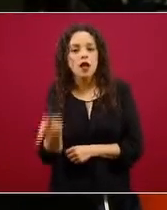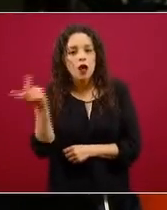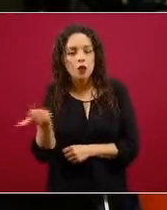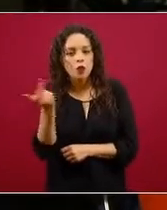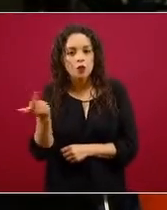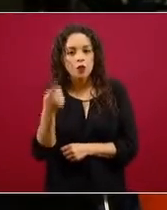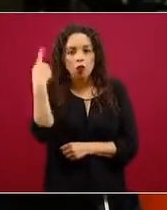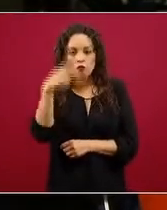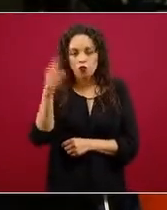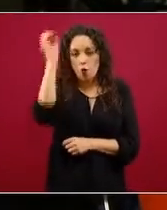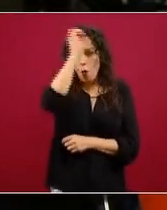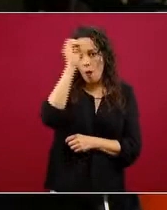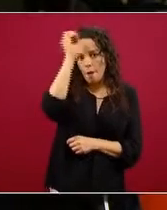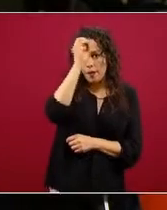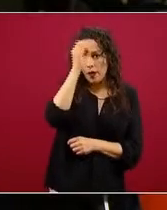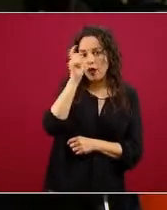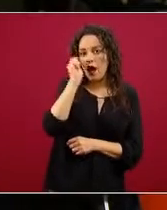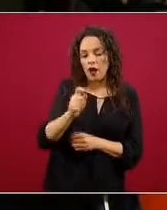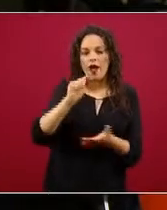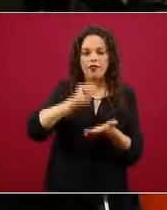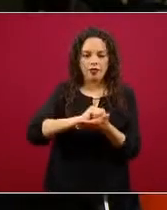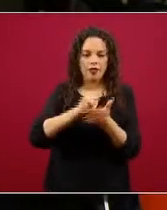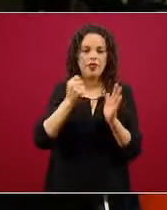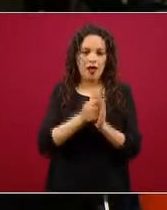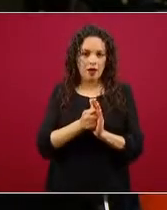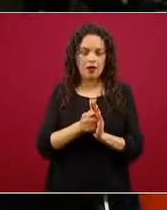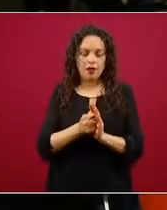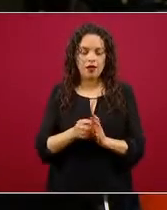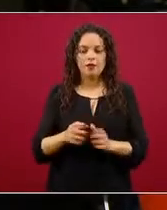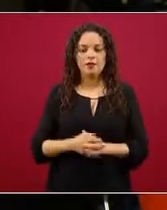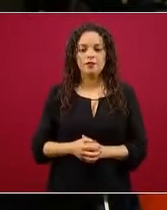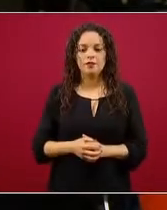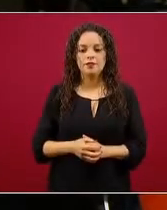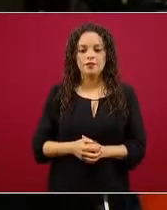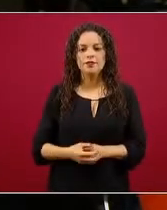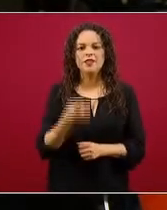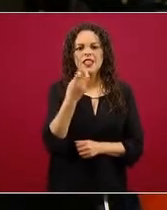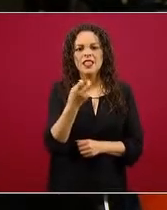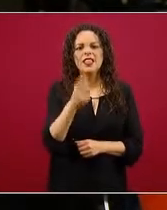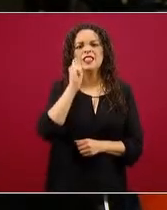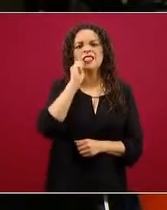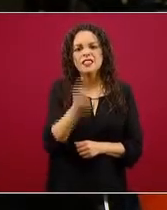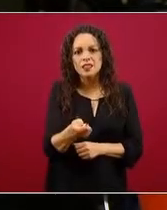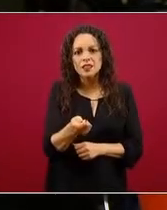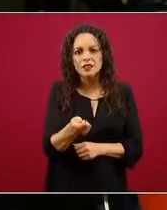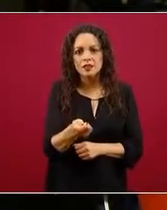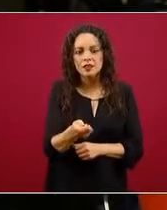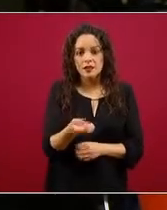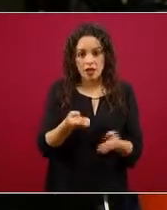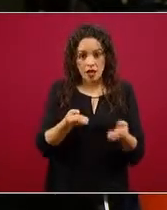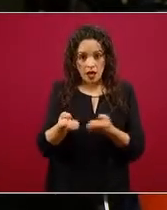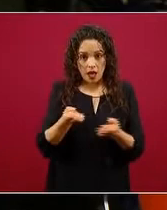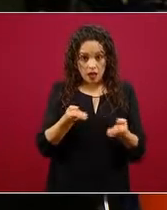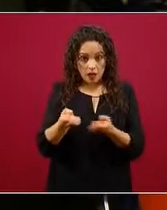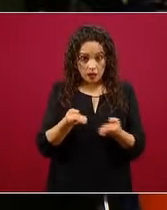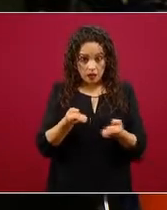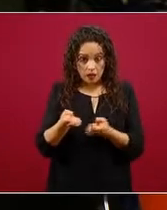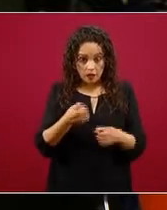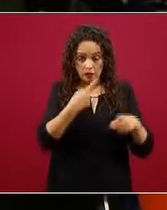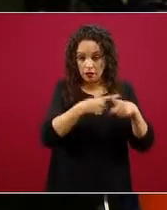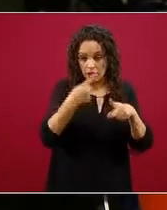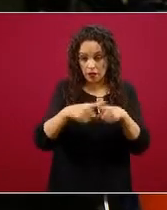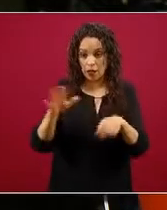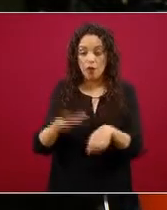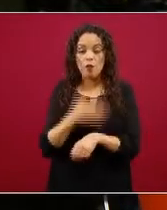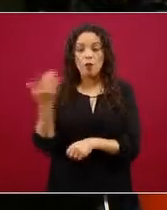obtener su opinión técnica al respecto, doctor López-Gatell, al respecto precisamente de esto que es la activación física. Hay un gran debate sobre